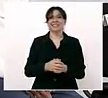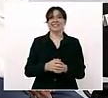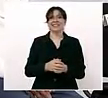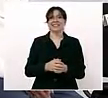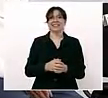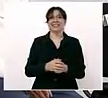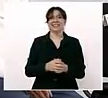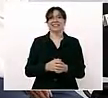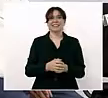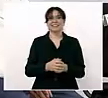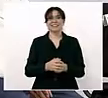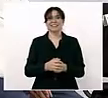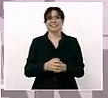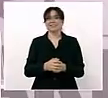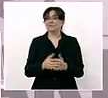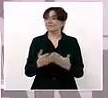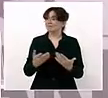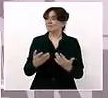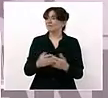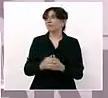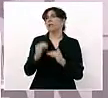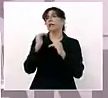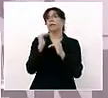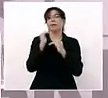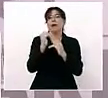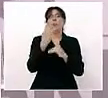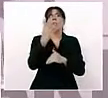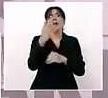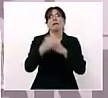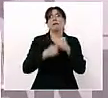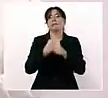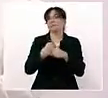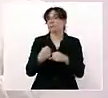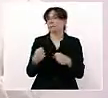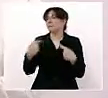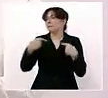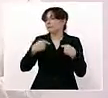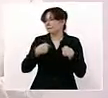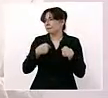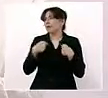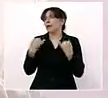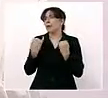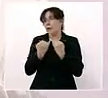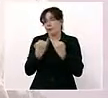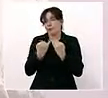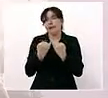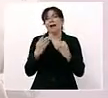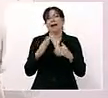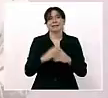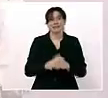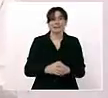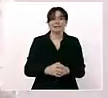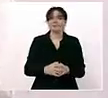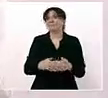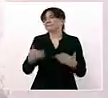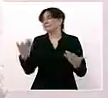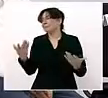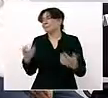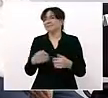lo limitaron. A mí también me están quitando dos meses, pero